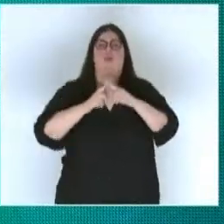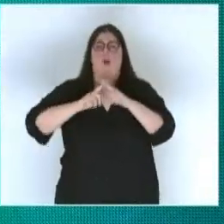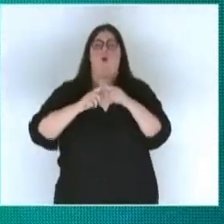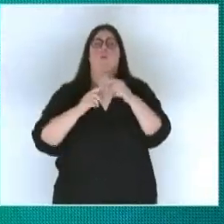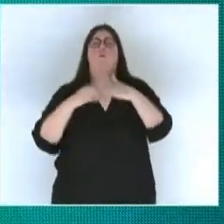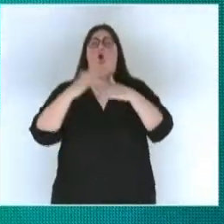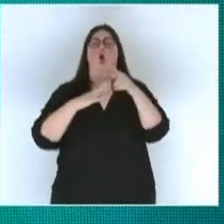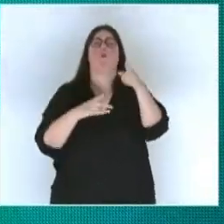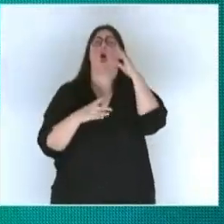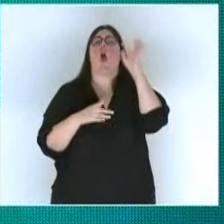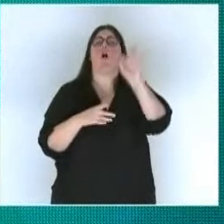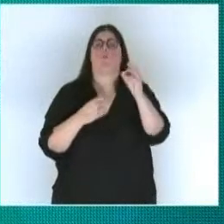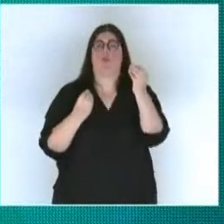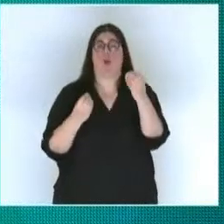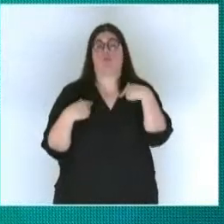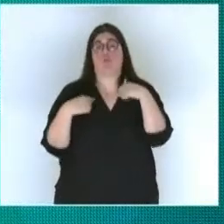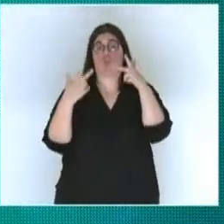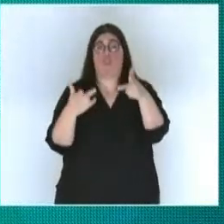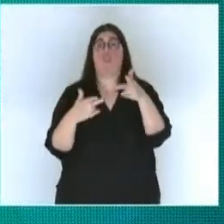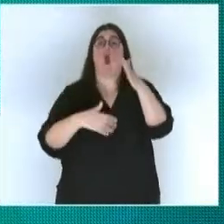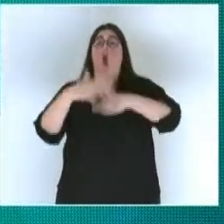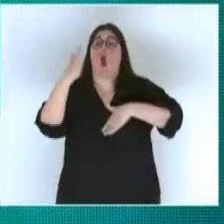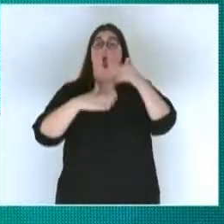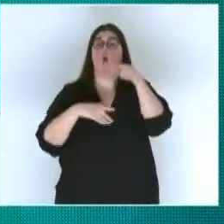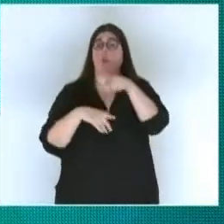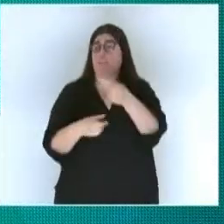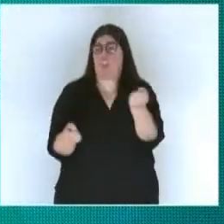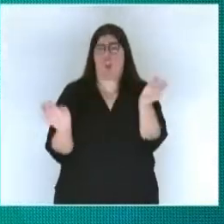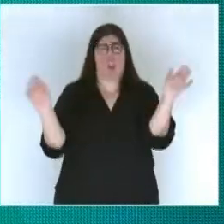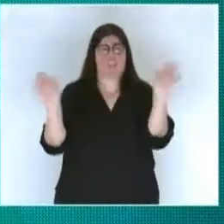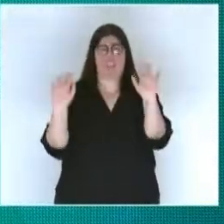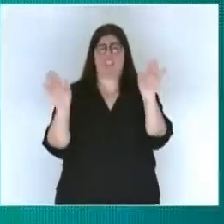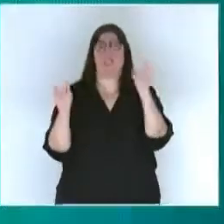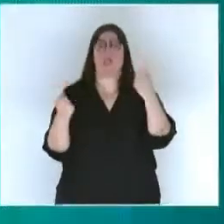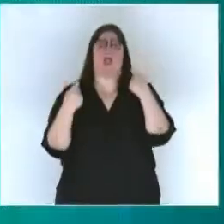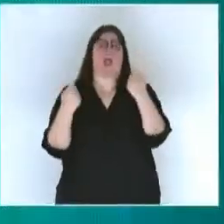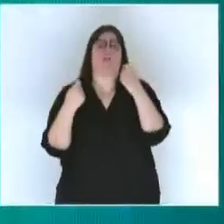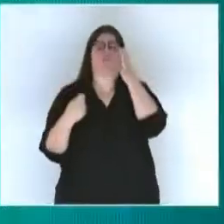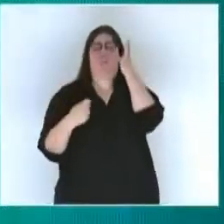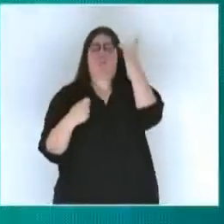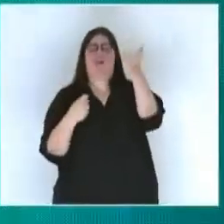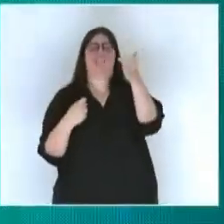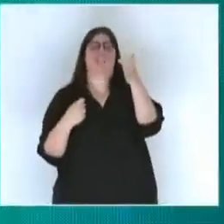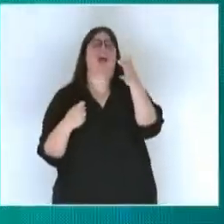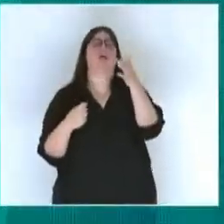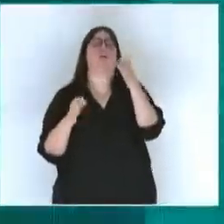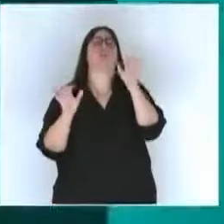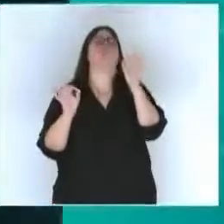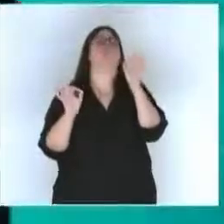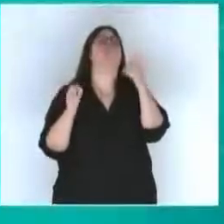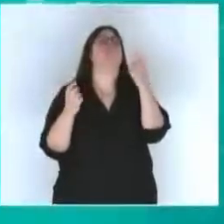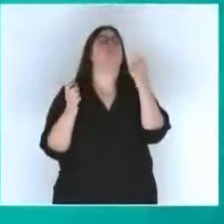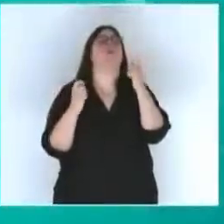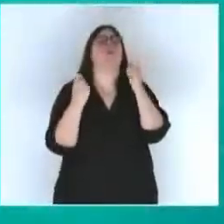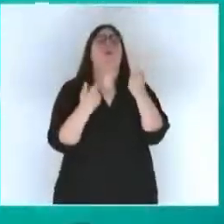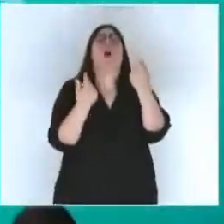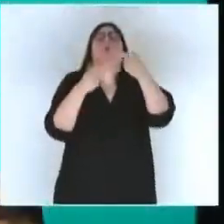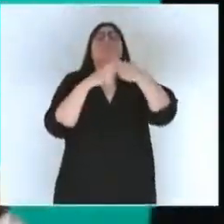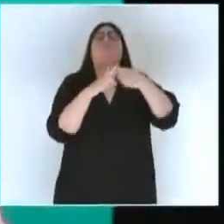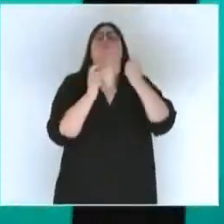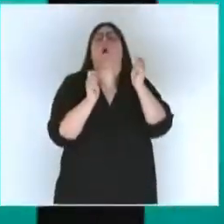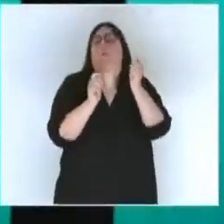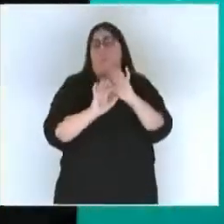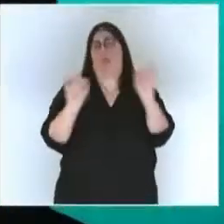Por eso nosotros decimos que esta obra es innecesaria, onerosa y que no le sirve a nadie. Gracias. Y finalmente,